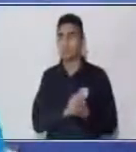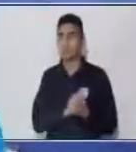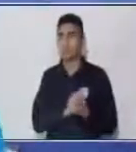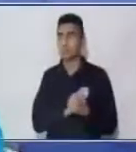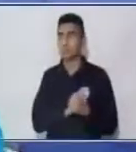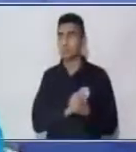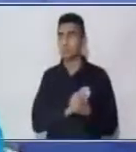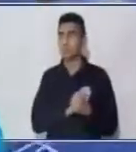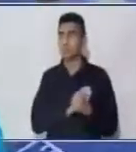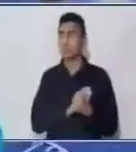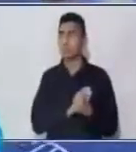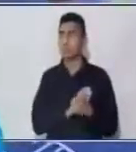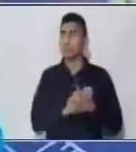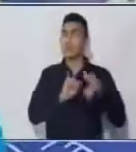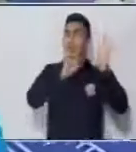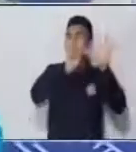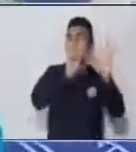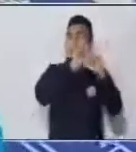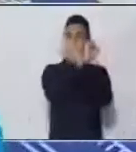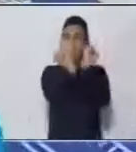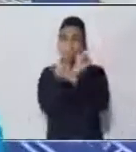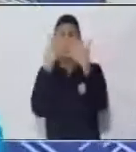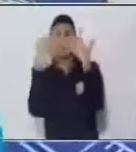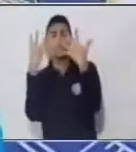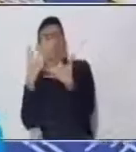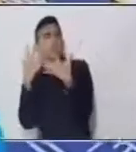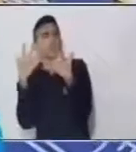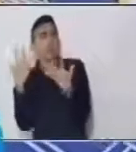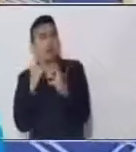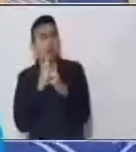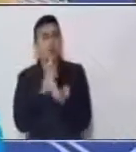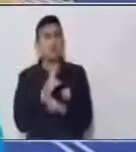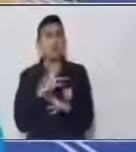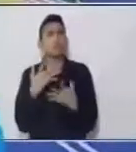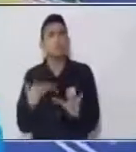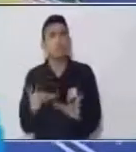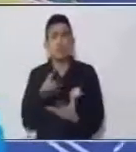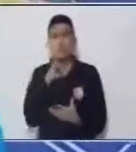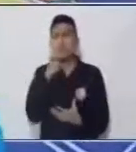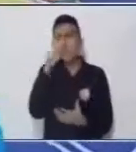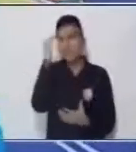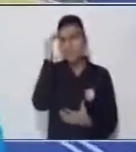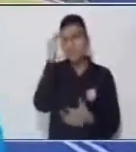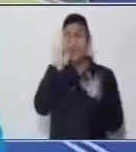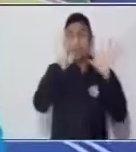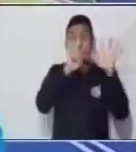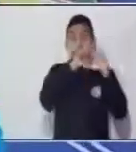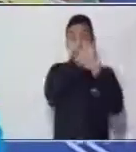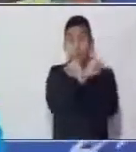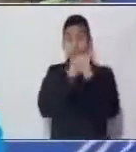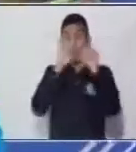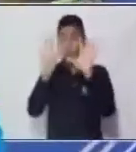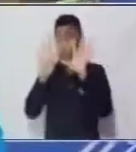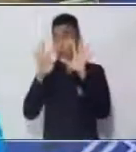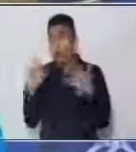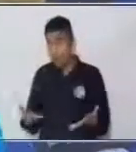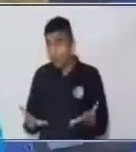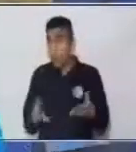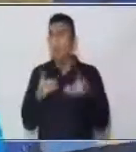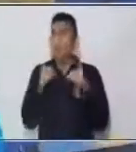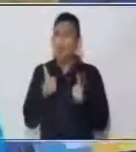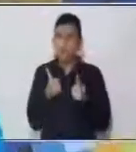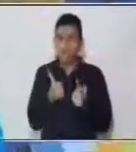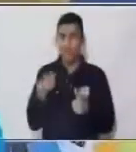7 por 9 son... Vamos a ver, ¿quién sabe la respuesta? Muy